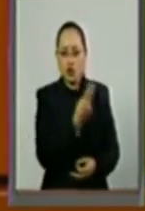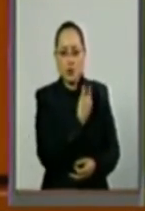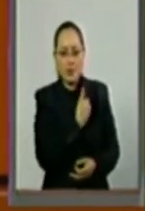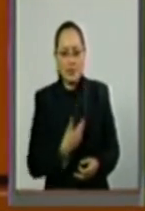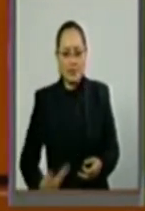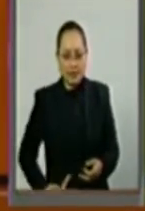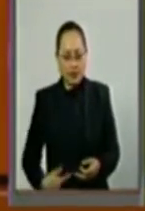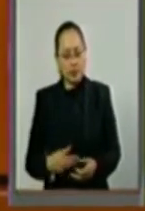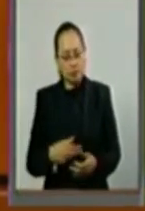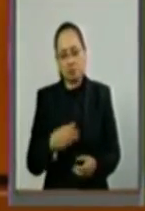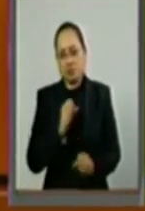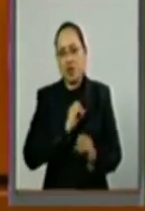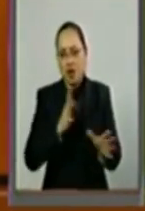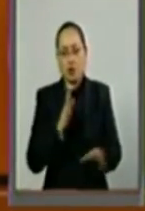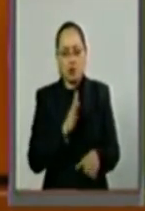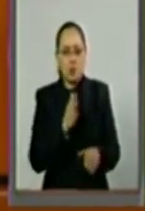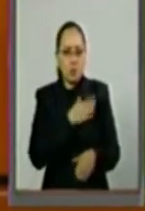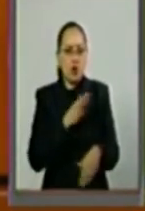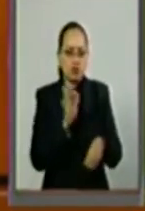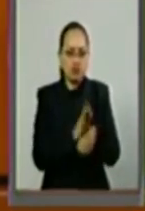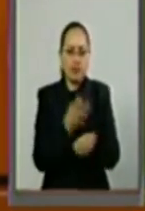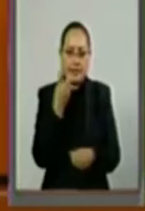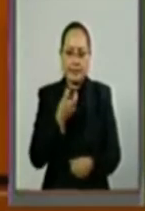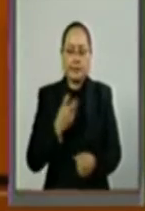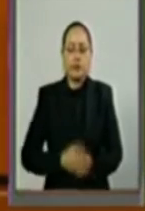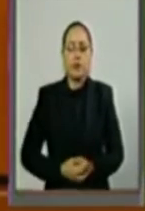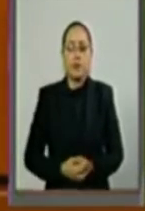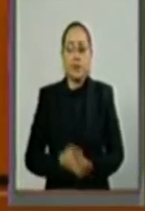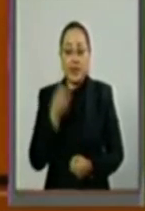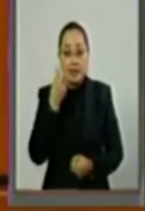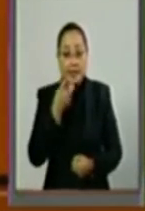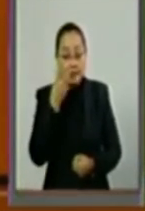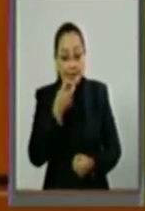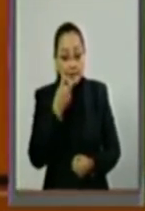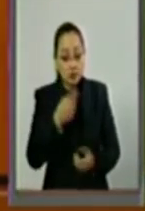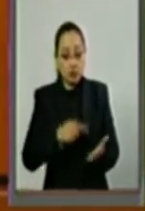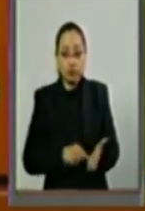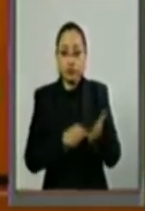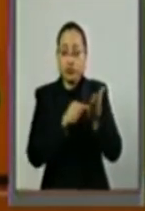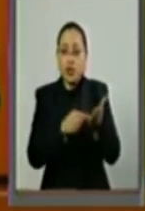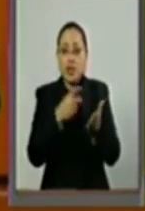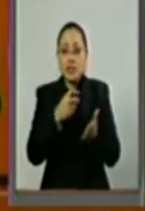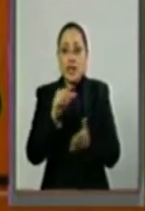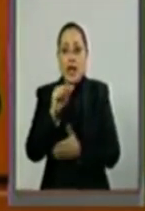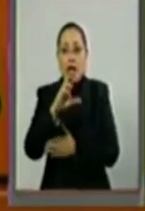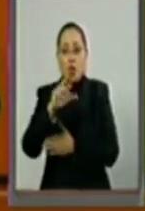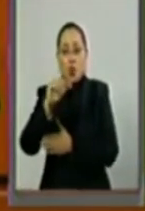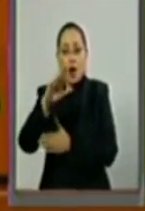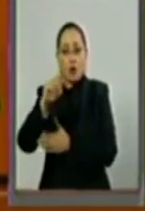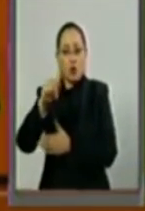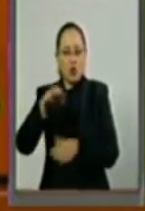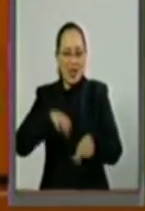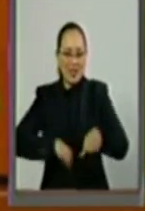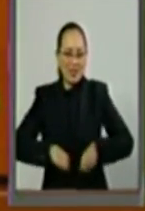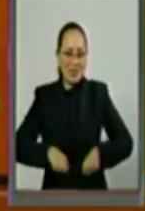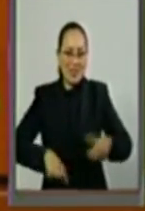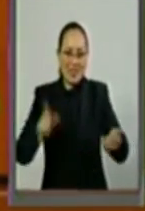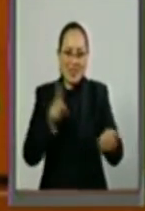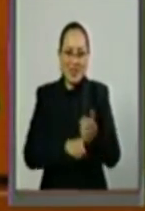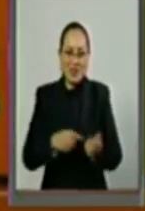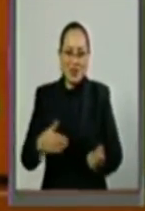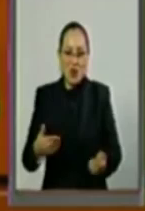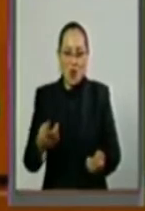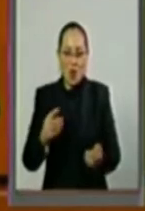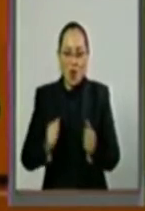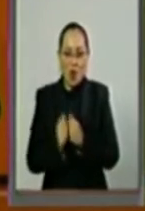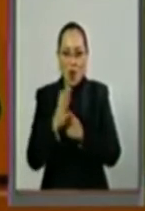bueno que así sea. Y esta alternativa, que es la acuacultura, no solamente representa una fuente